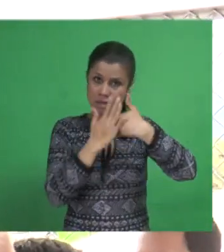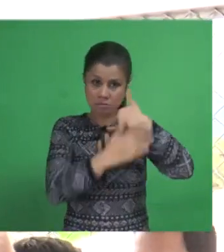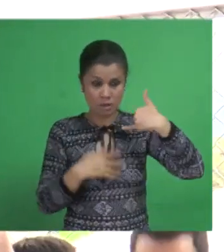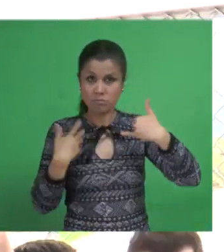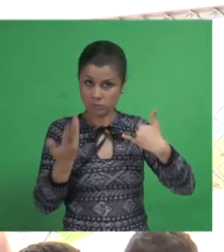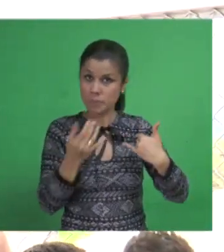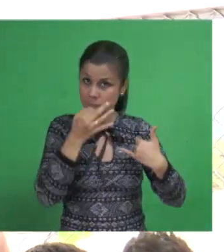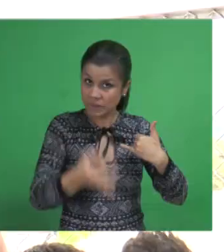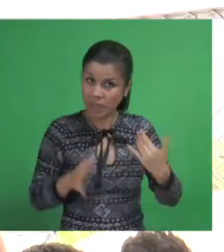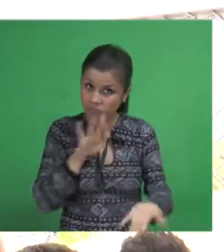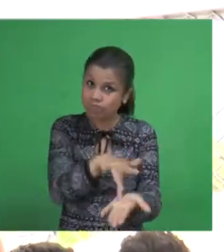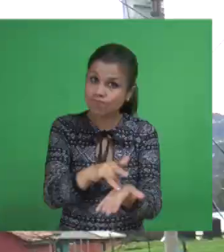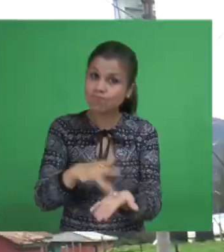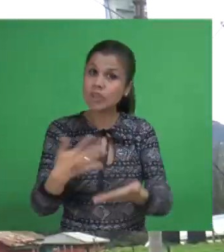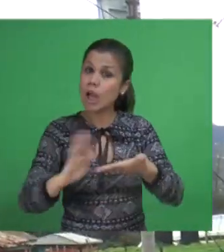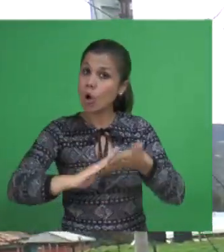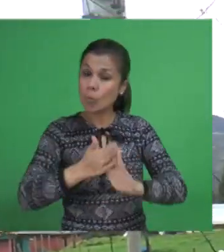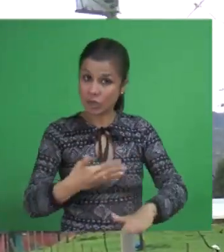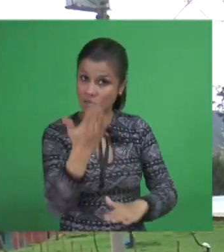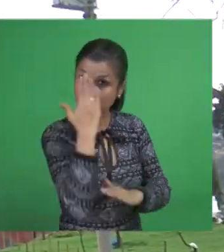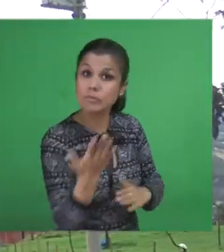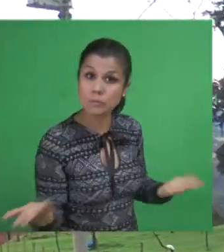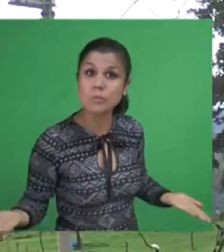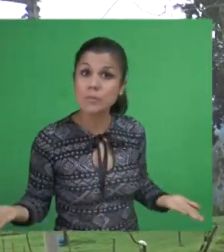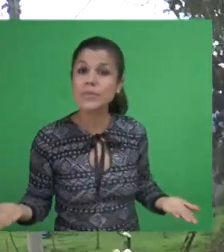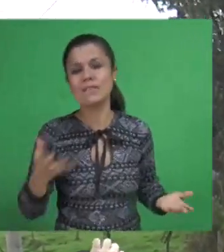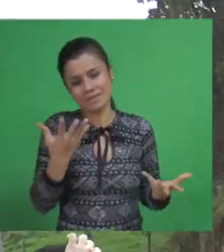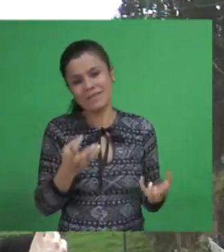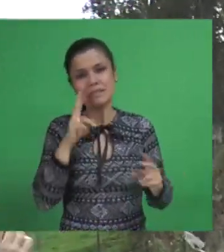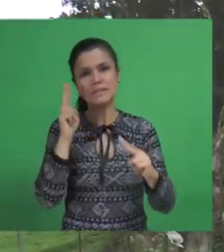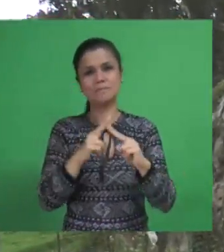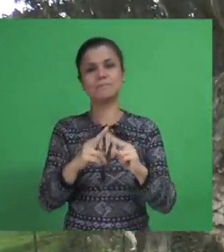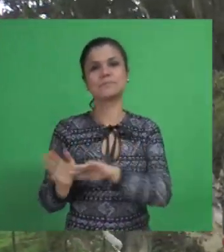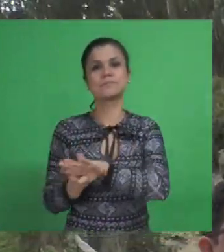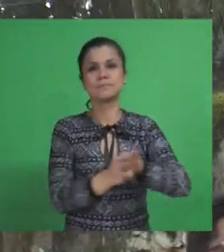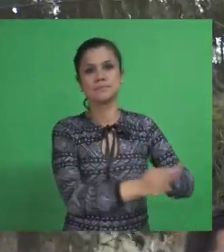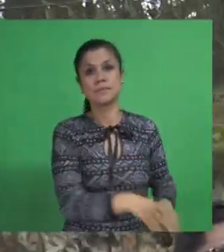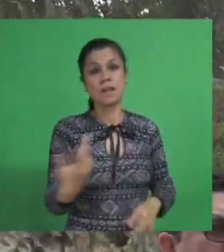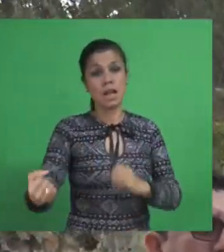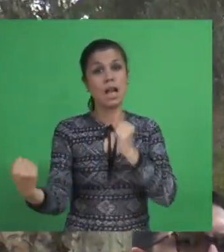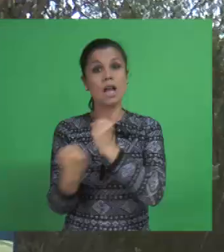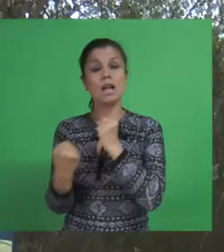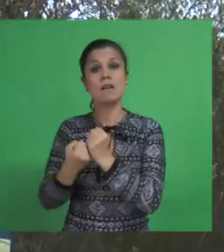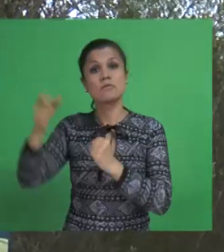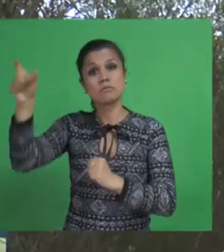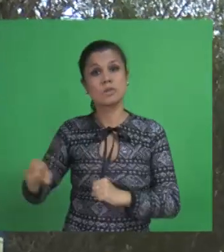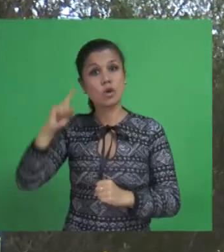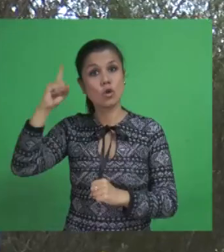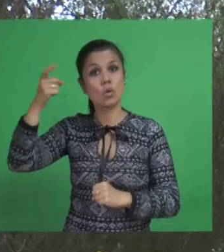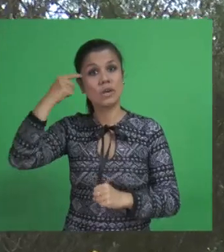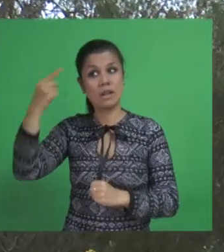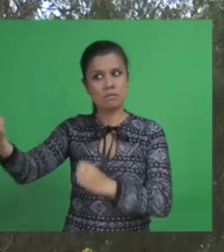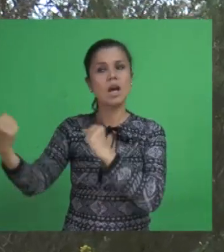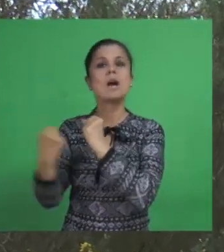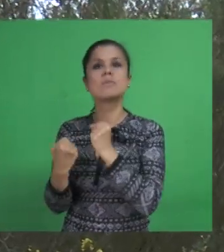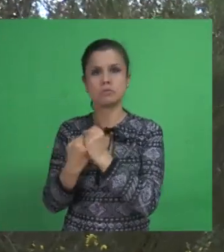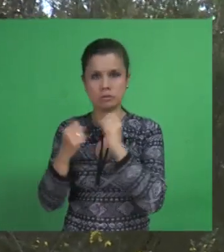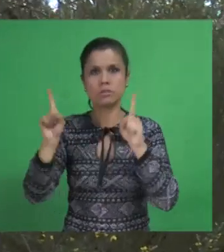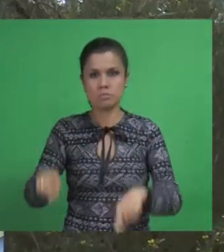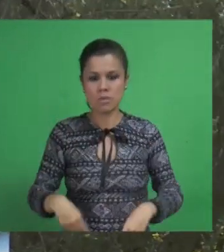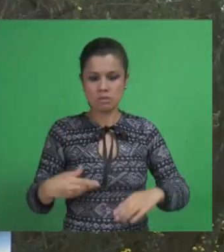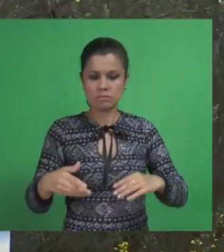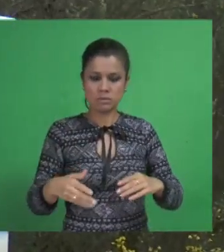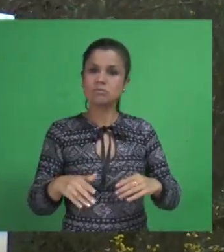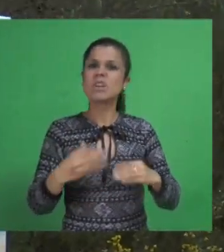permanentemente a la comunidad. Con apoyo de la Gobernación de Cundinamarca se han construido alrededor de 12 placahuellas en diferentes